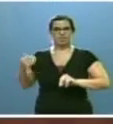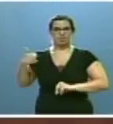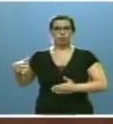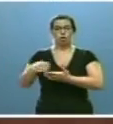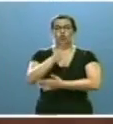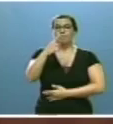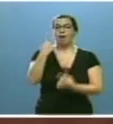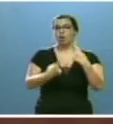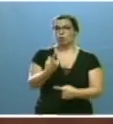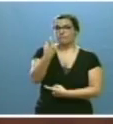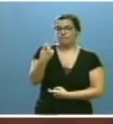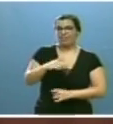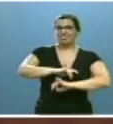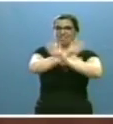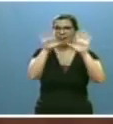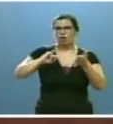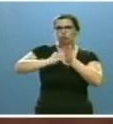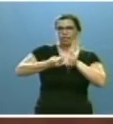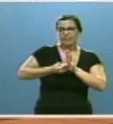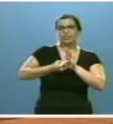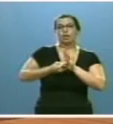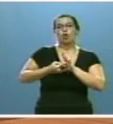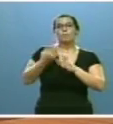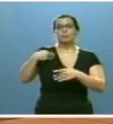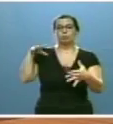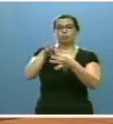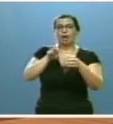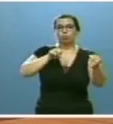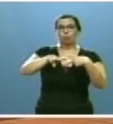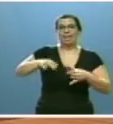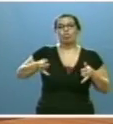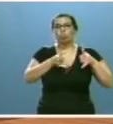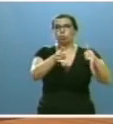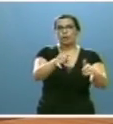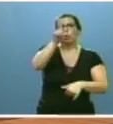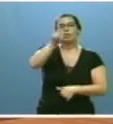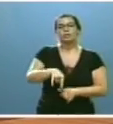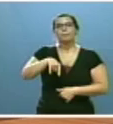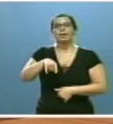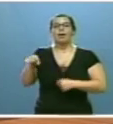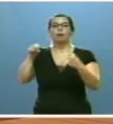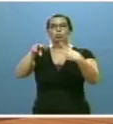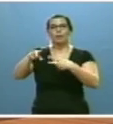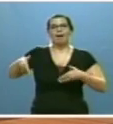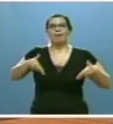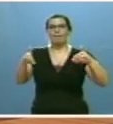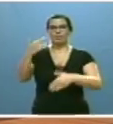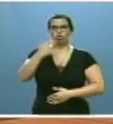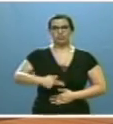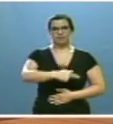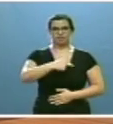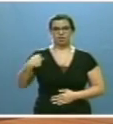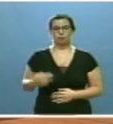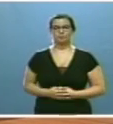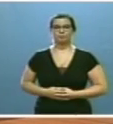pendientes de definición técnica de la autovía del Duero y de la autovía del Camino de Santiago. En relación